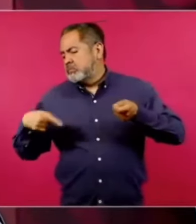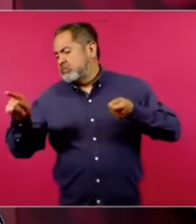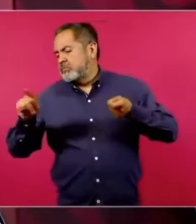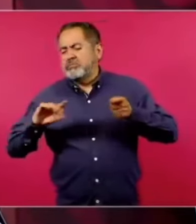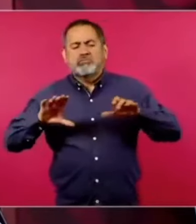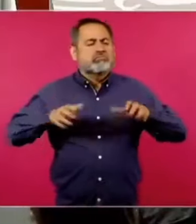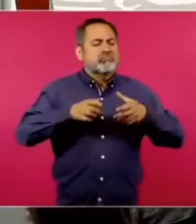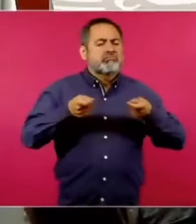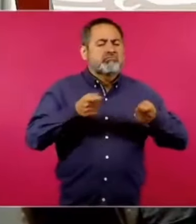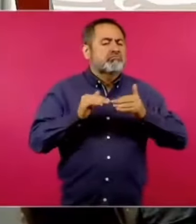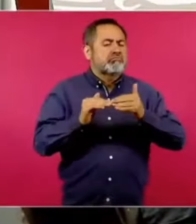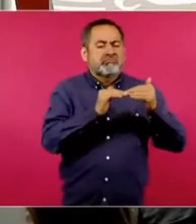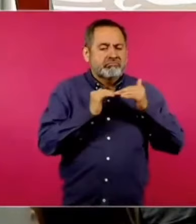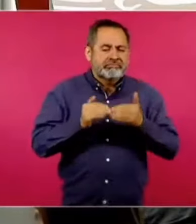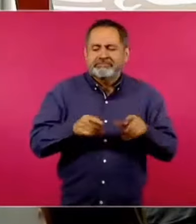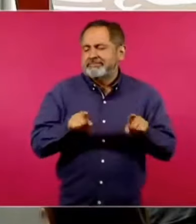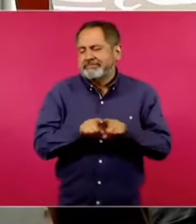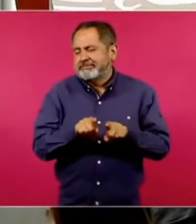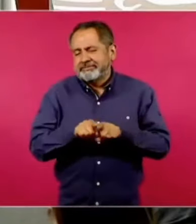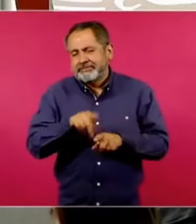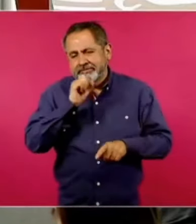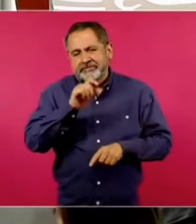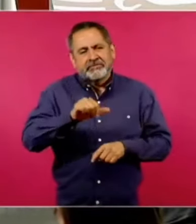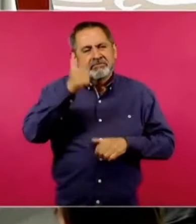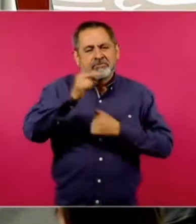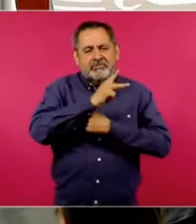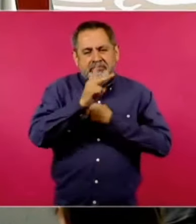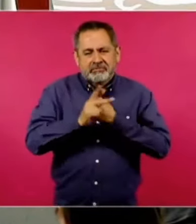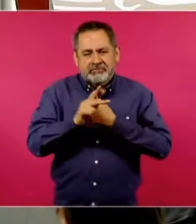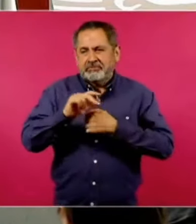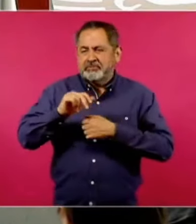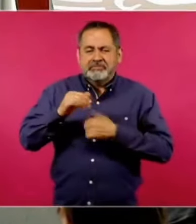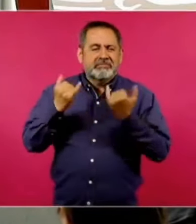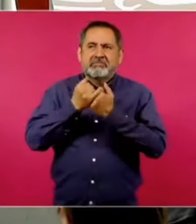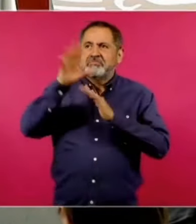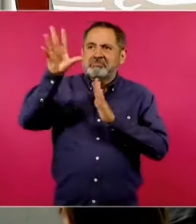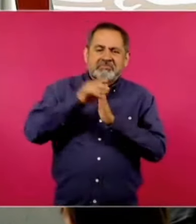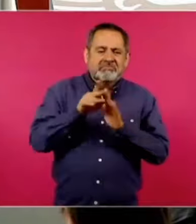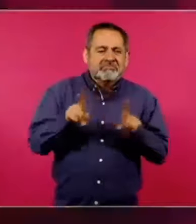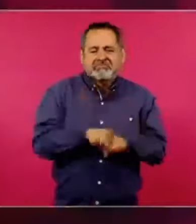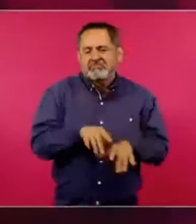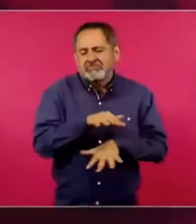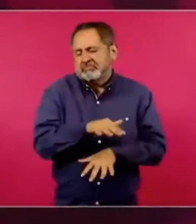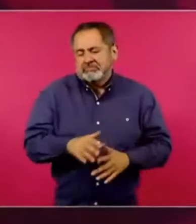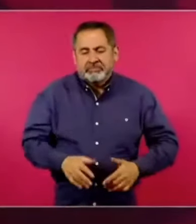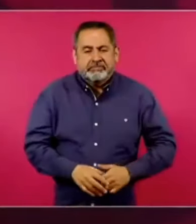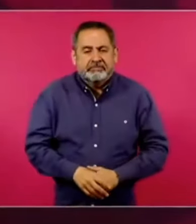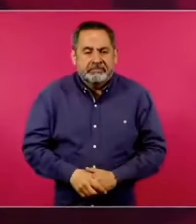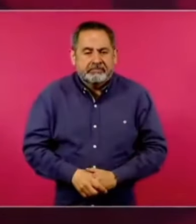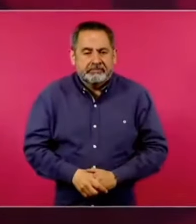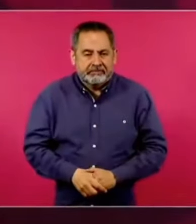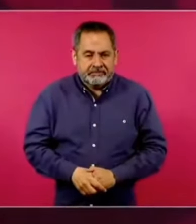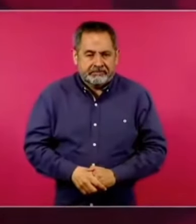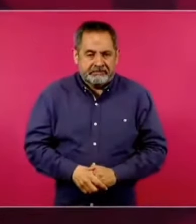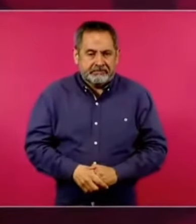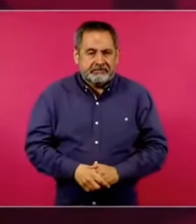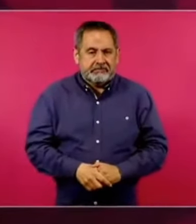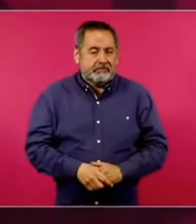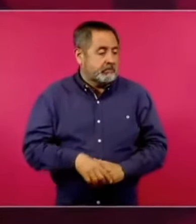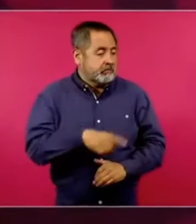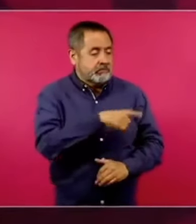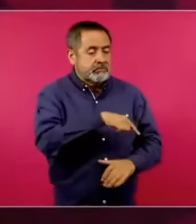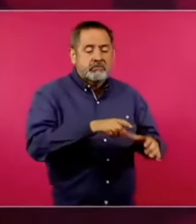de países dominantes del extranjero, no les gusta